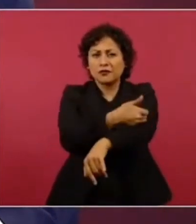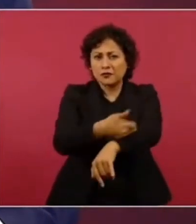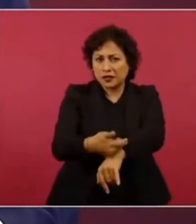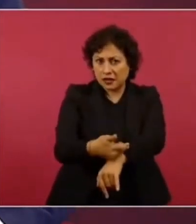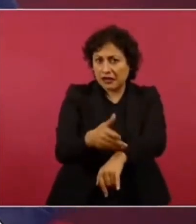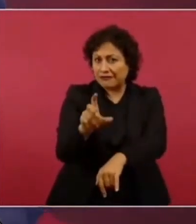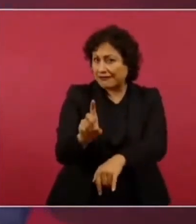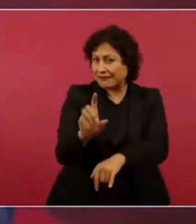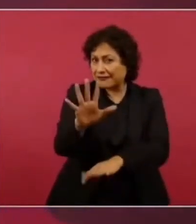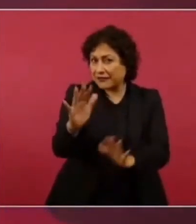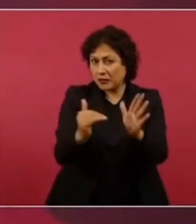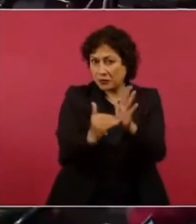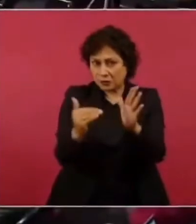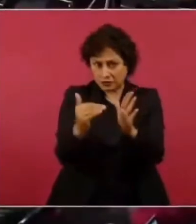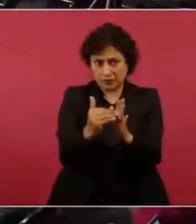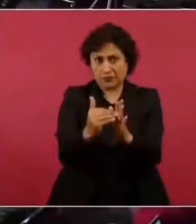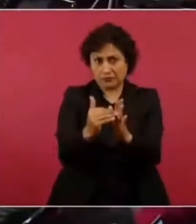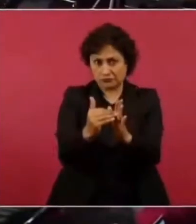y estamos